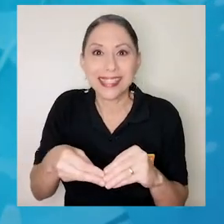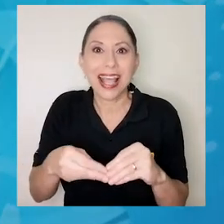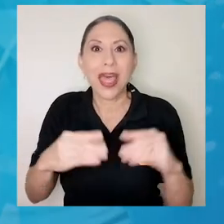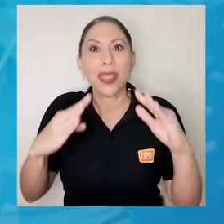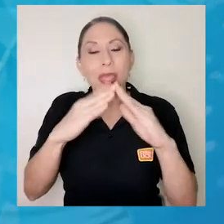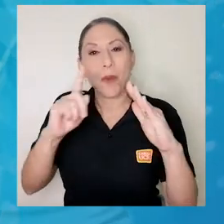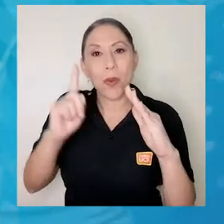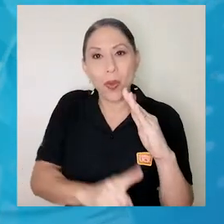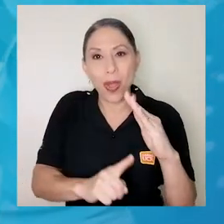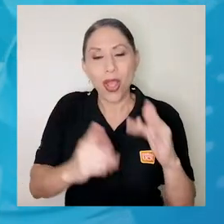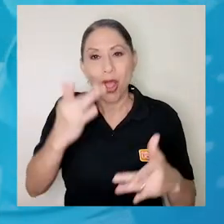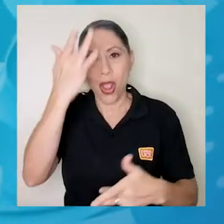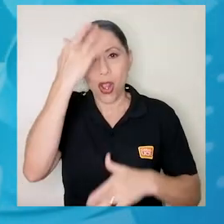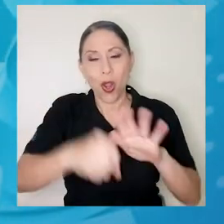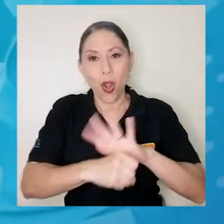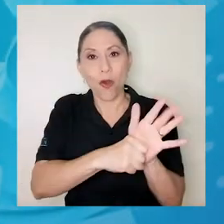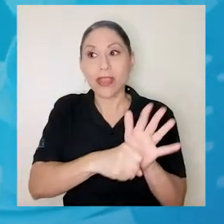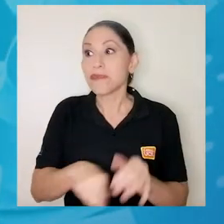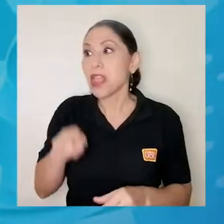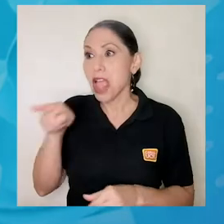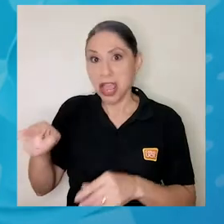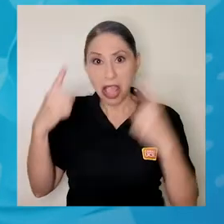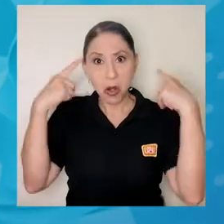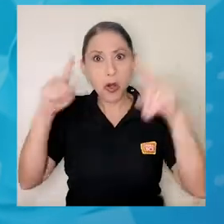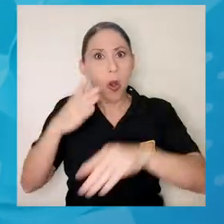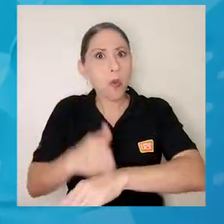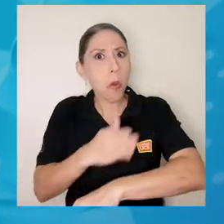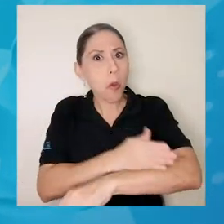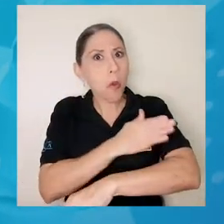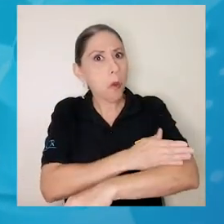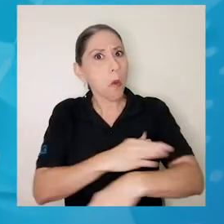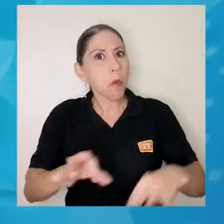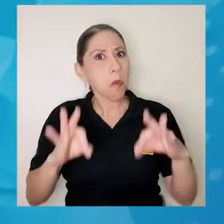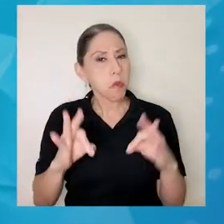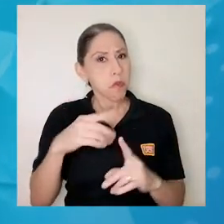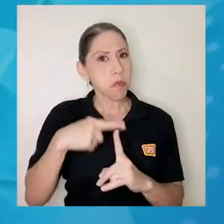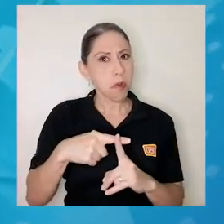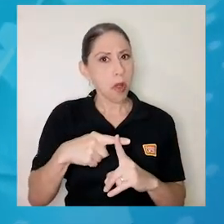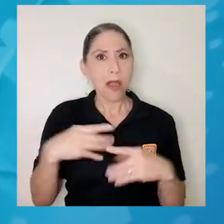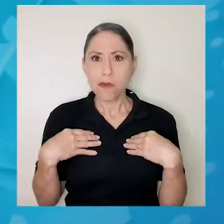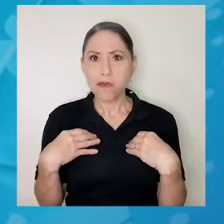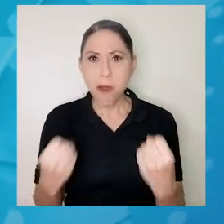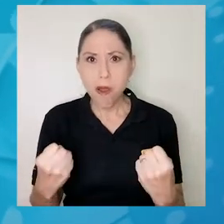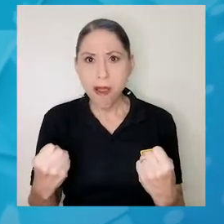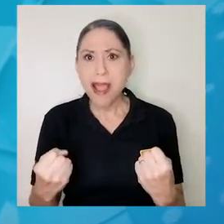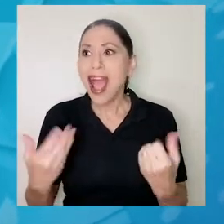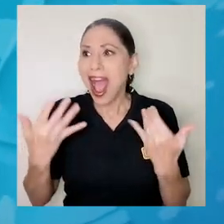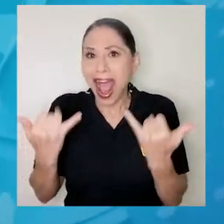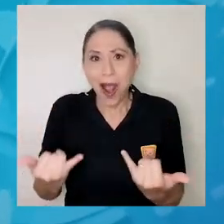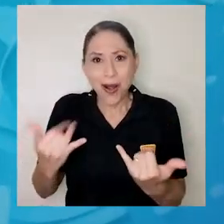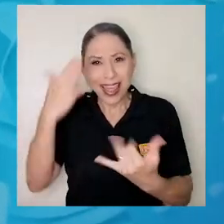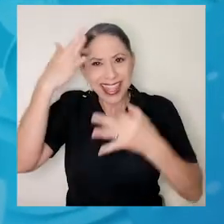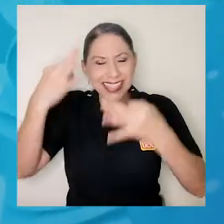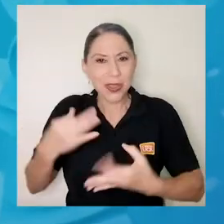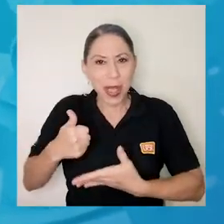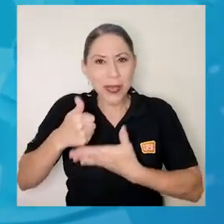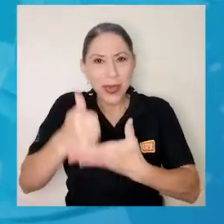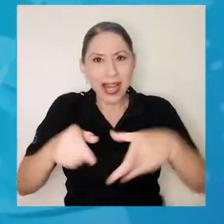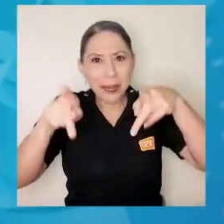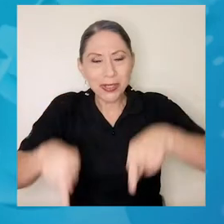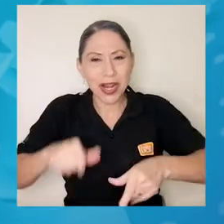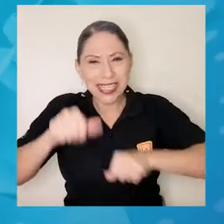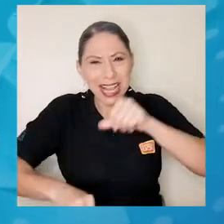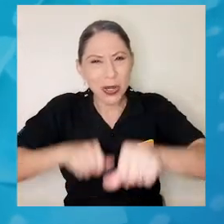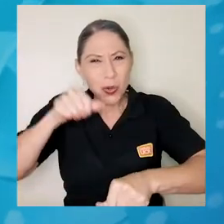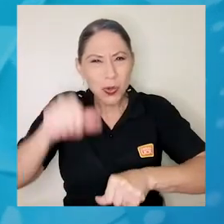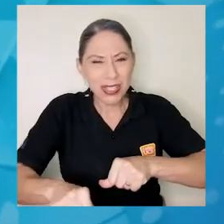Fabiola logró recuperarse favorablemente y tras superar la enfermedad decidió ayudar a quienes hoy luchan en